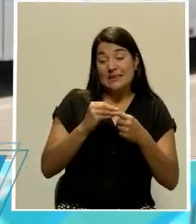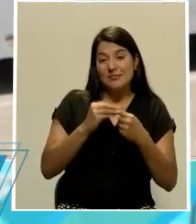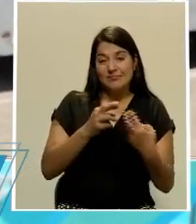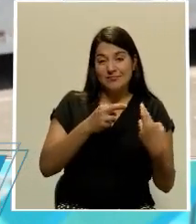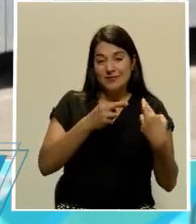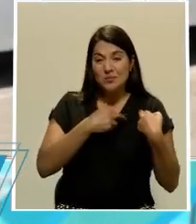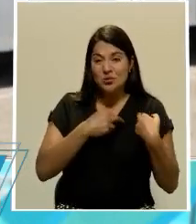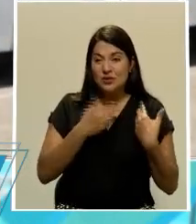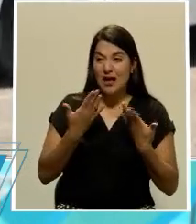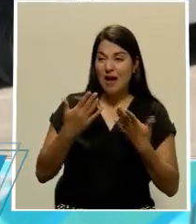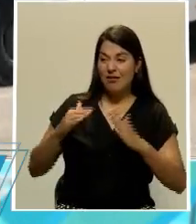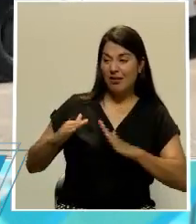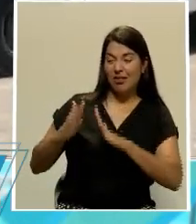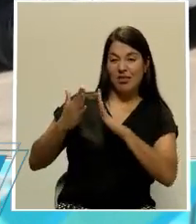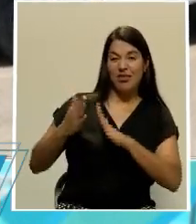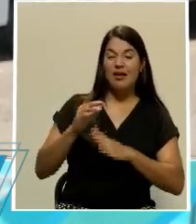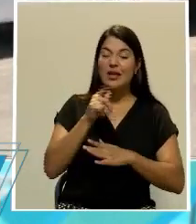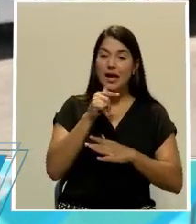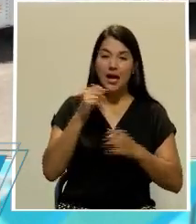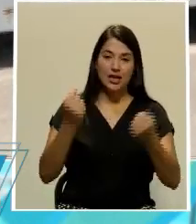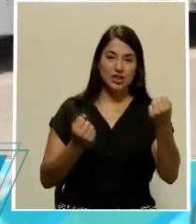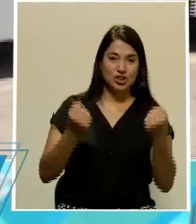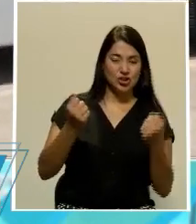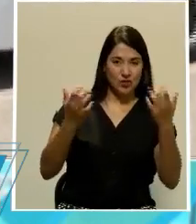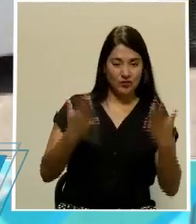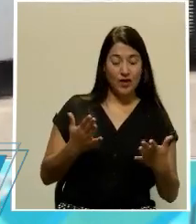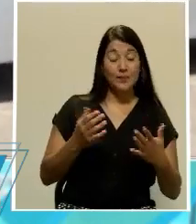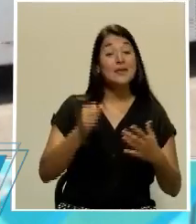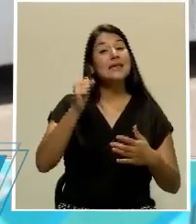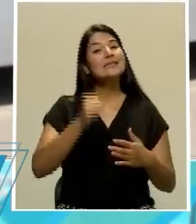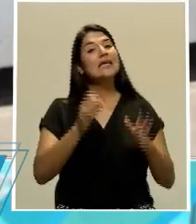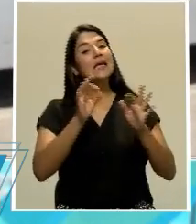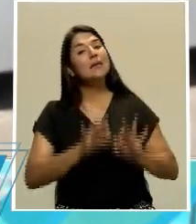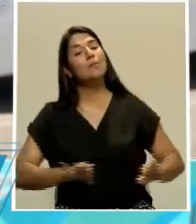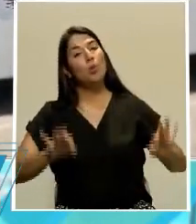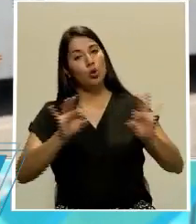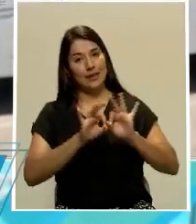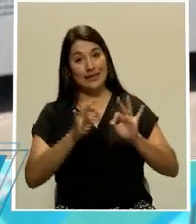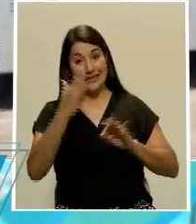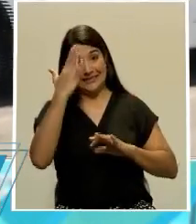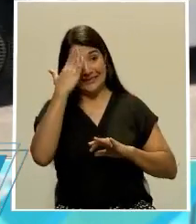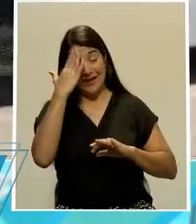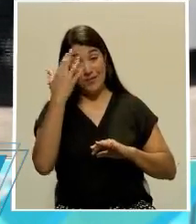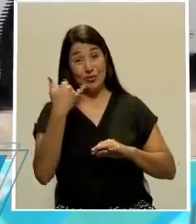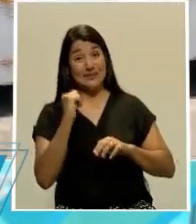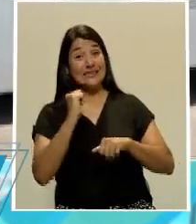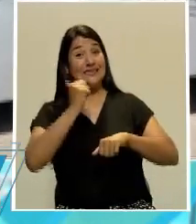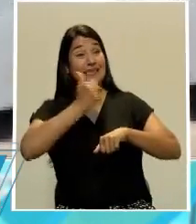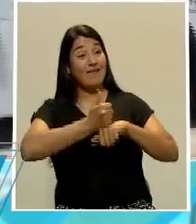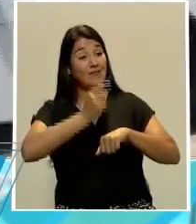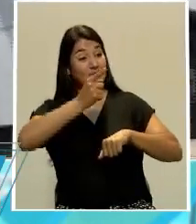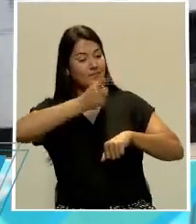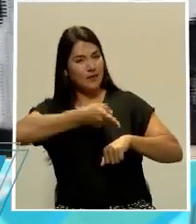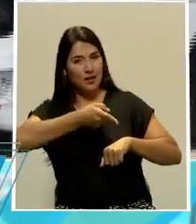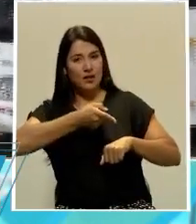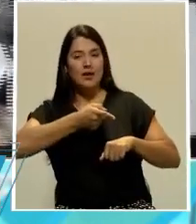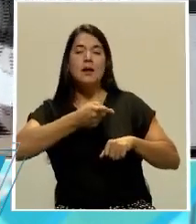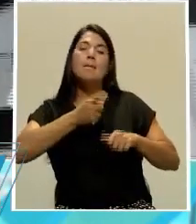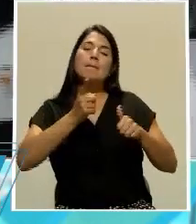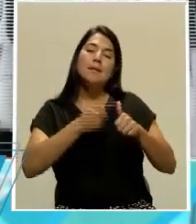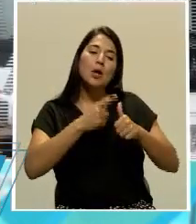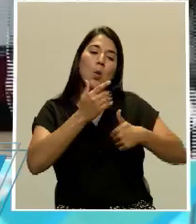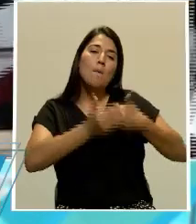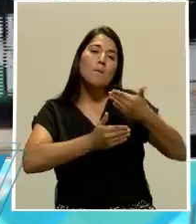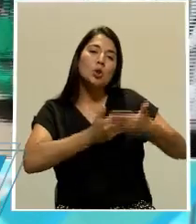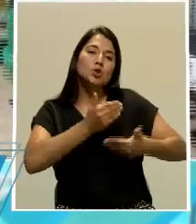recibimiento de las personas? Muy importante. Sabemos que cuando se establece una medida de carácter obligatorio, primero hay que pasar con un proceso de sensibilización,